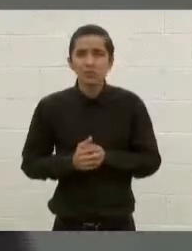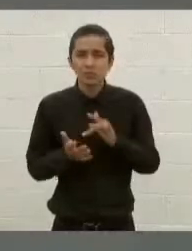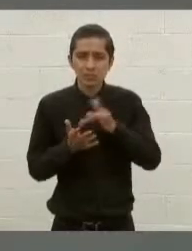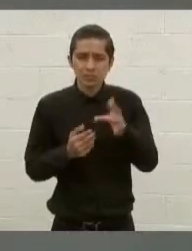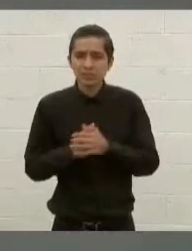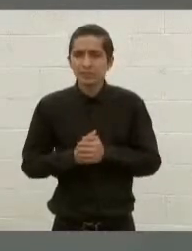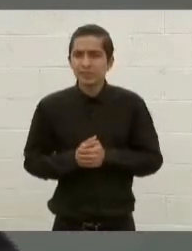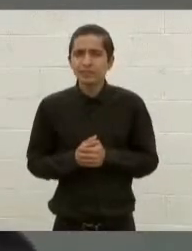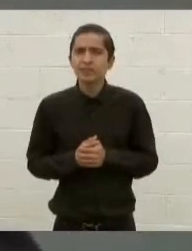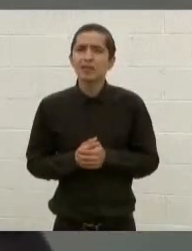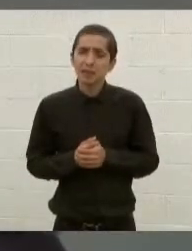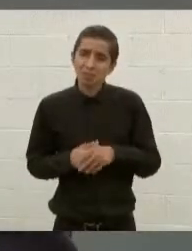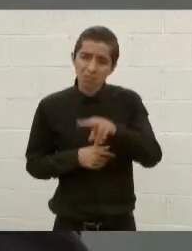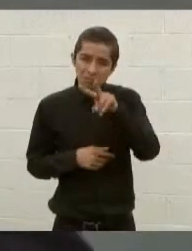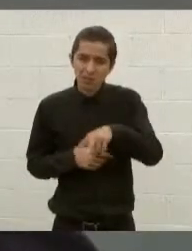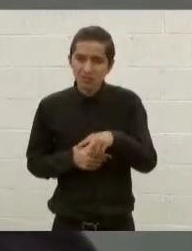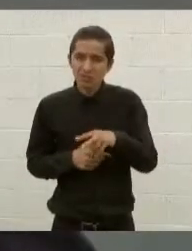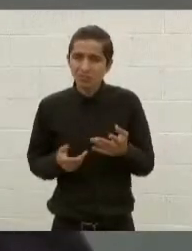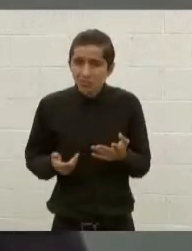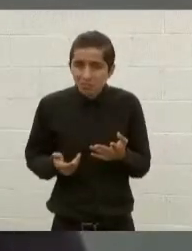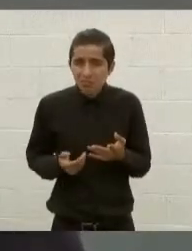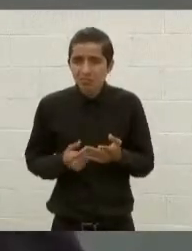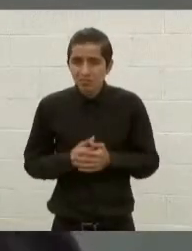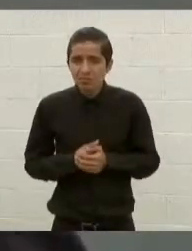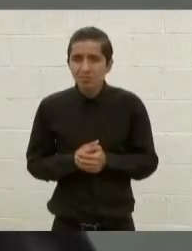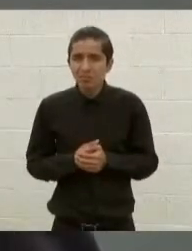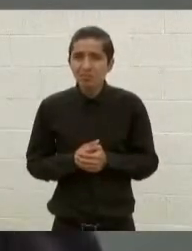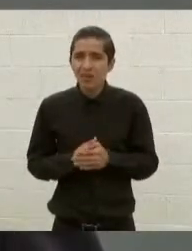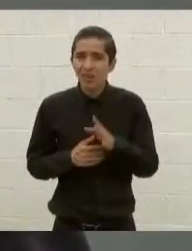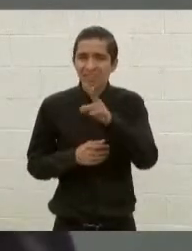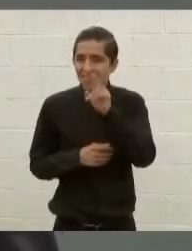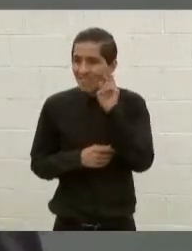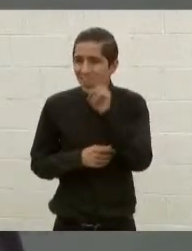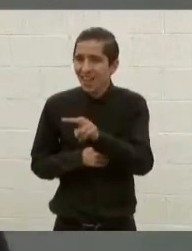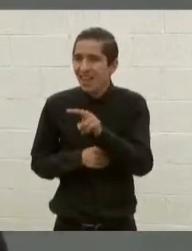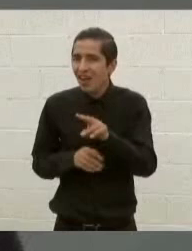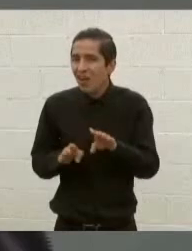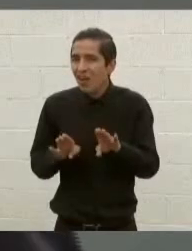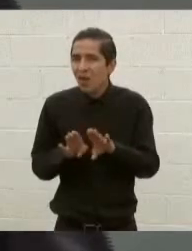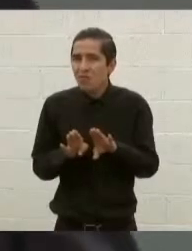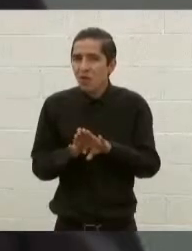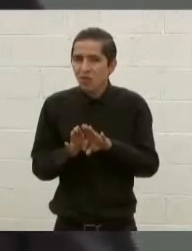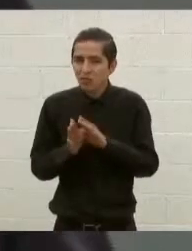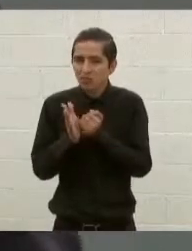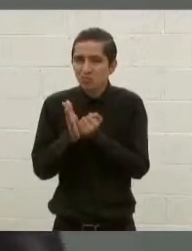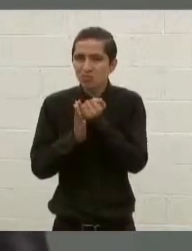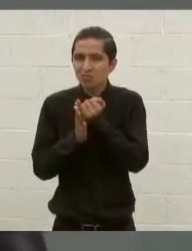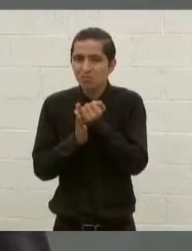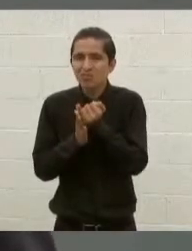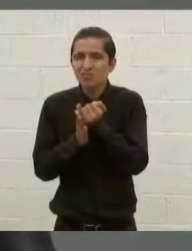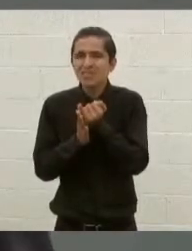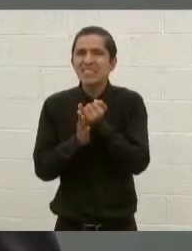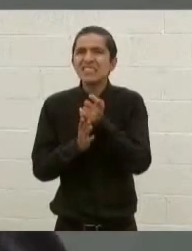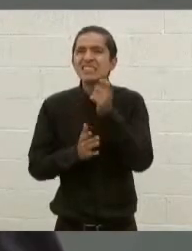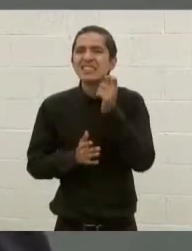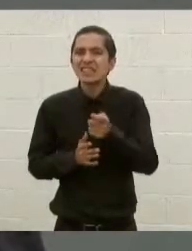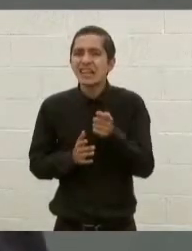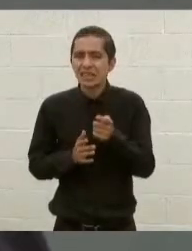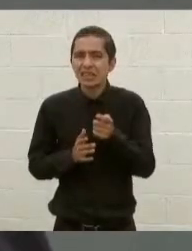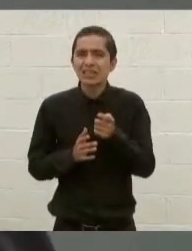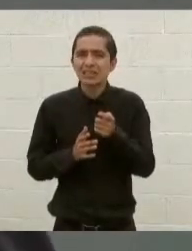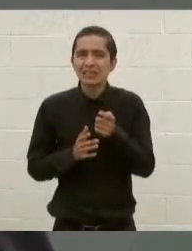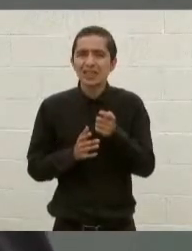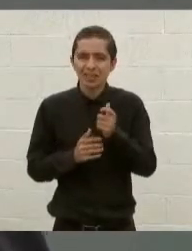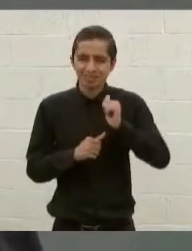bueno efectivamente es una lo vemos como una decisión de estado porque es